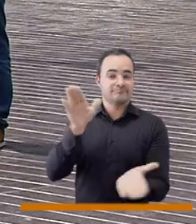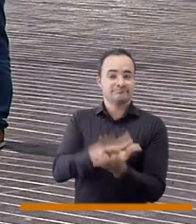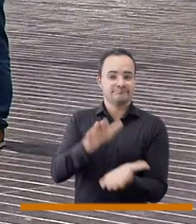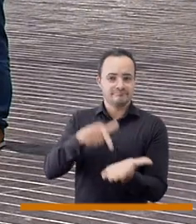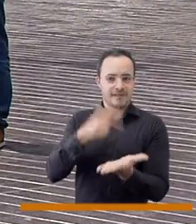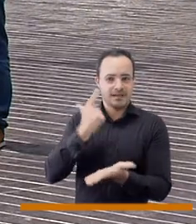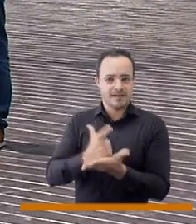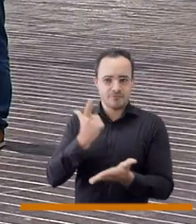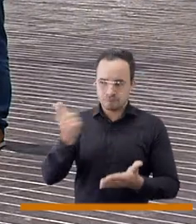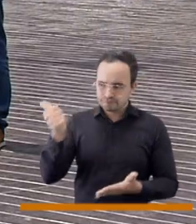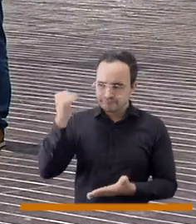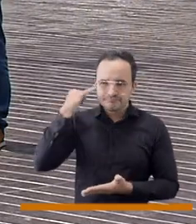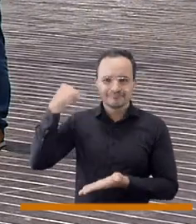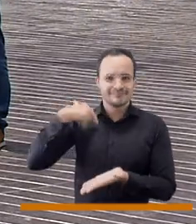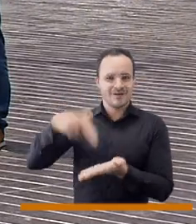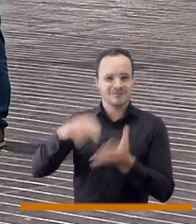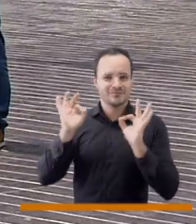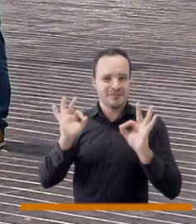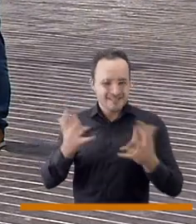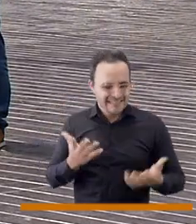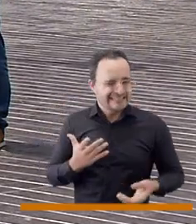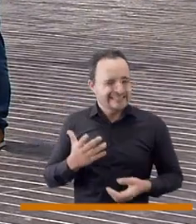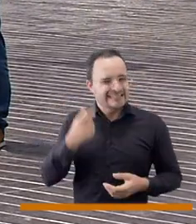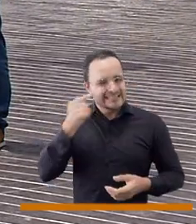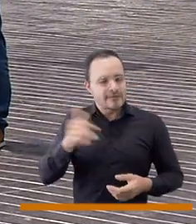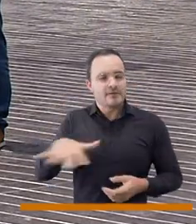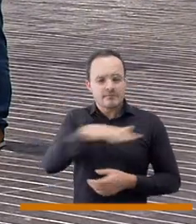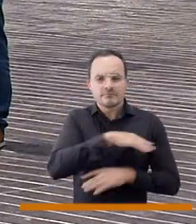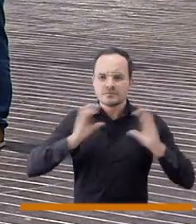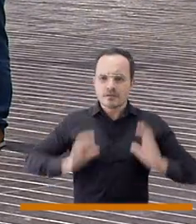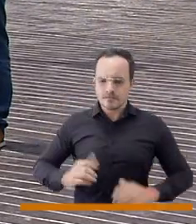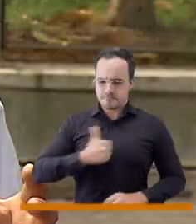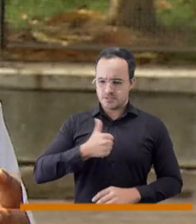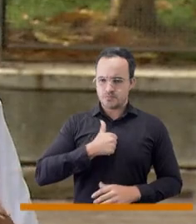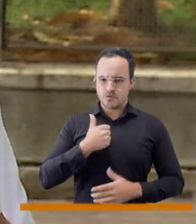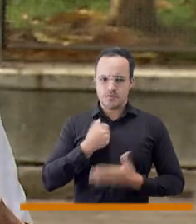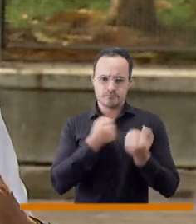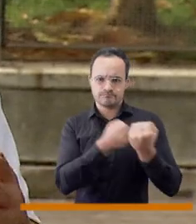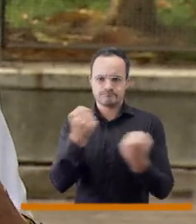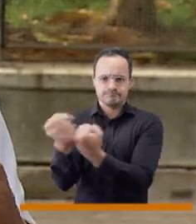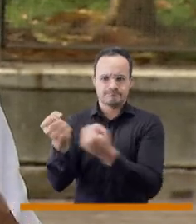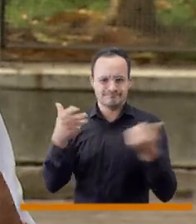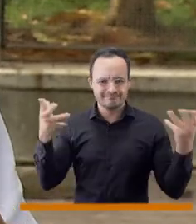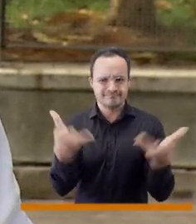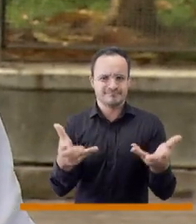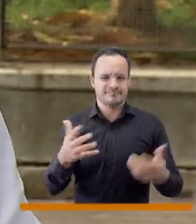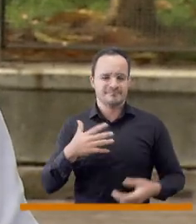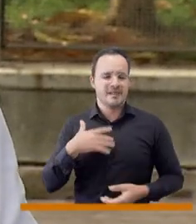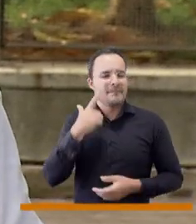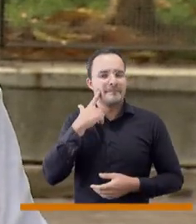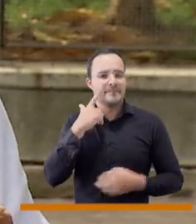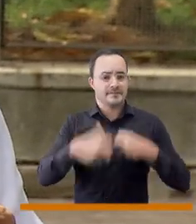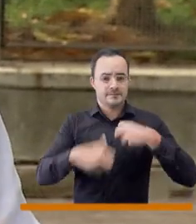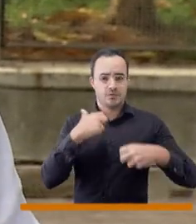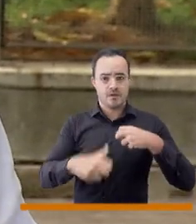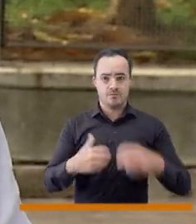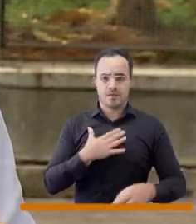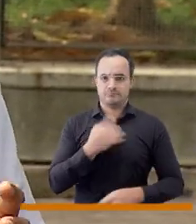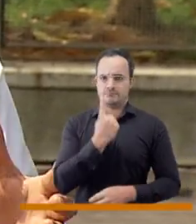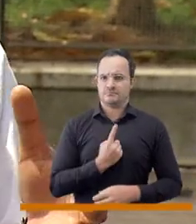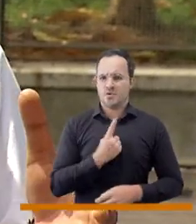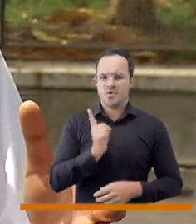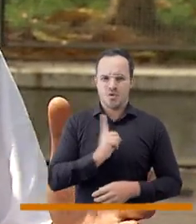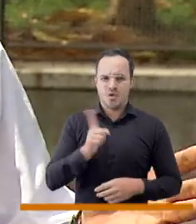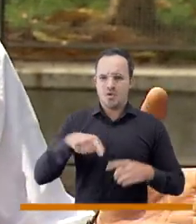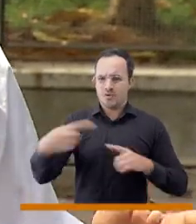compartido ya incluso un libro que él mismo escribió y me parece fundamental que el ciudadano tenga esa capacidad de hacer por otro, ayudar por el